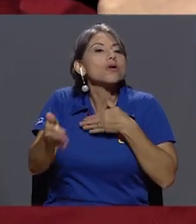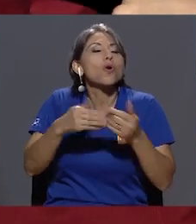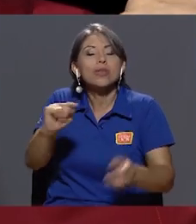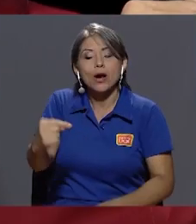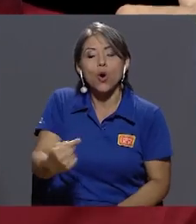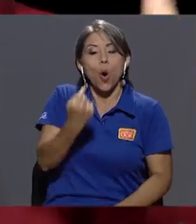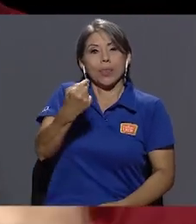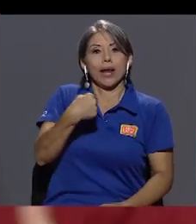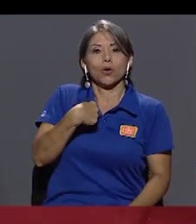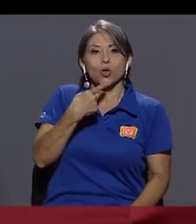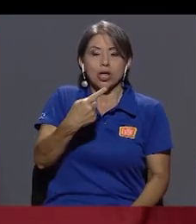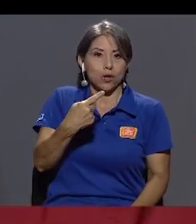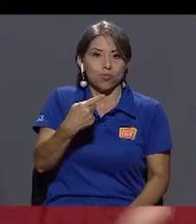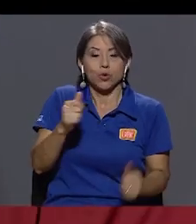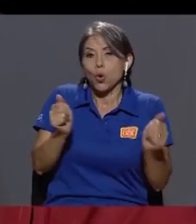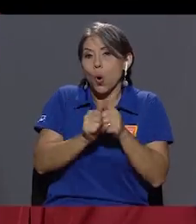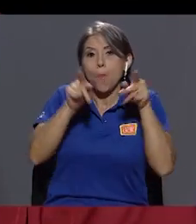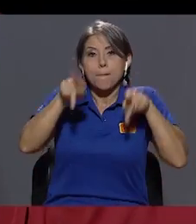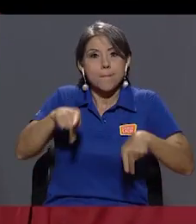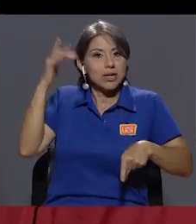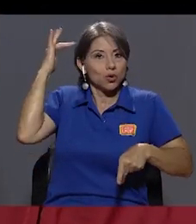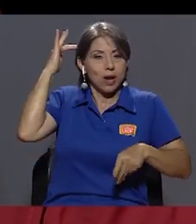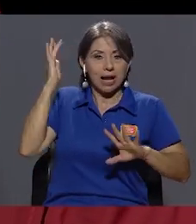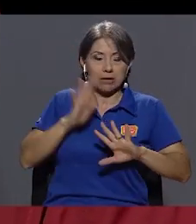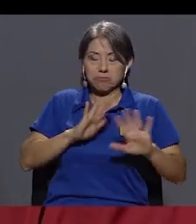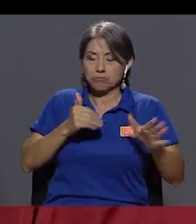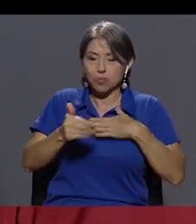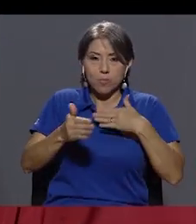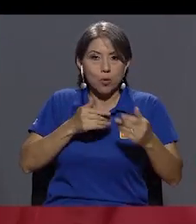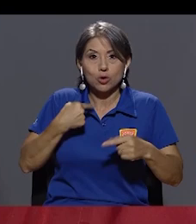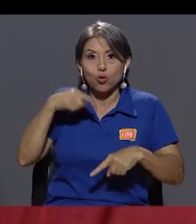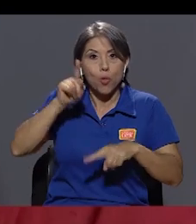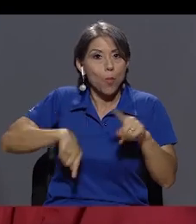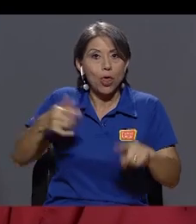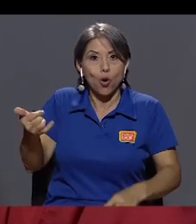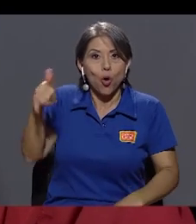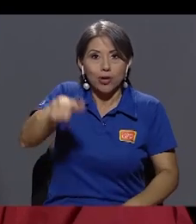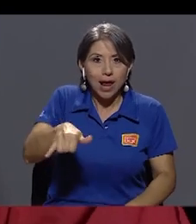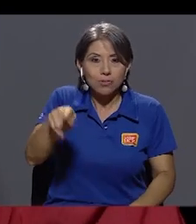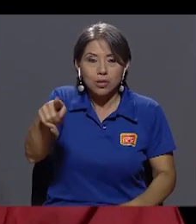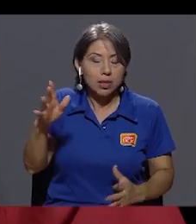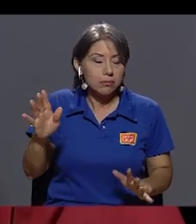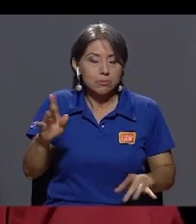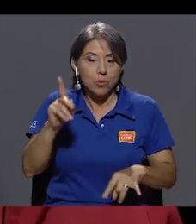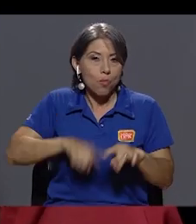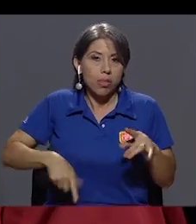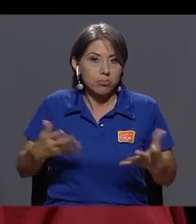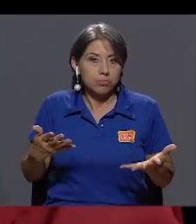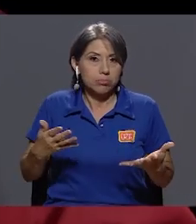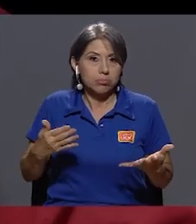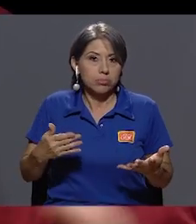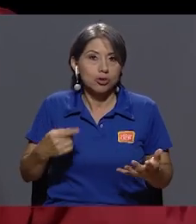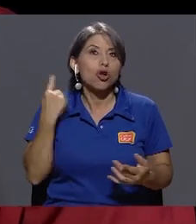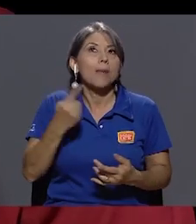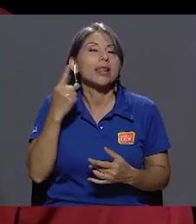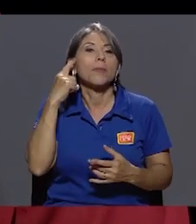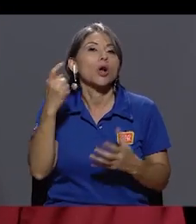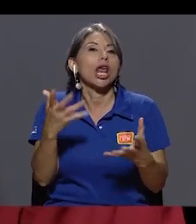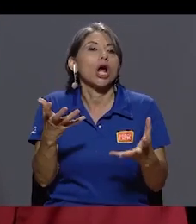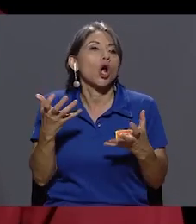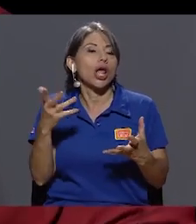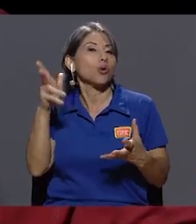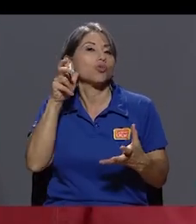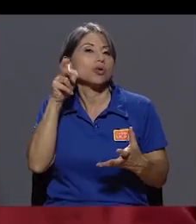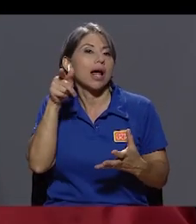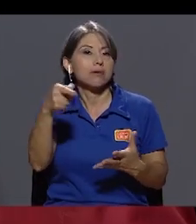mi posición en ese momento, con el personaje que yo estoy haciéndolo. No puedo cortarte para no escuchar lo que vos vas a decir.